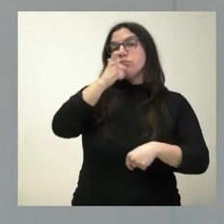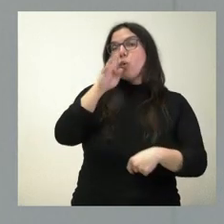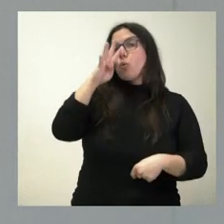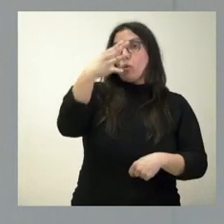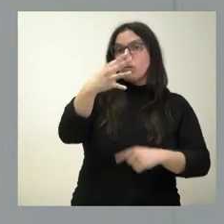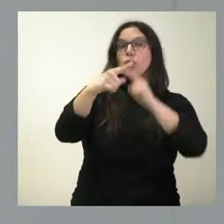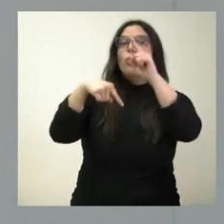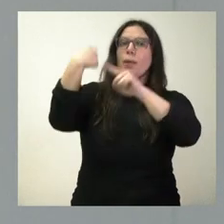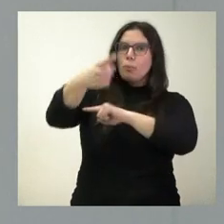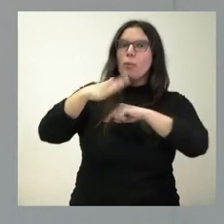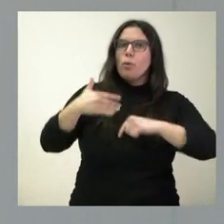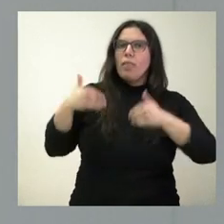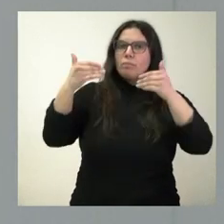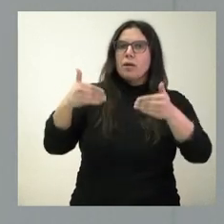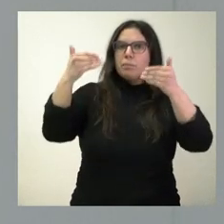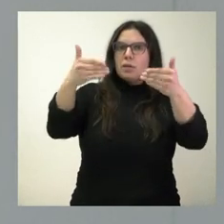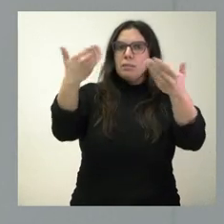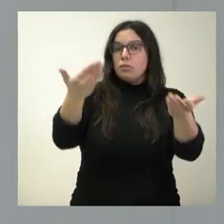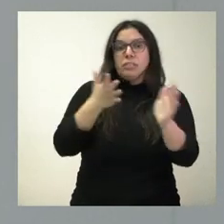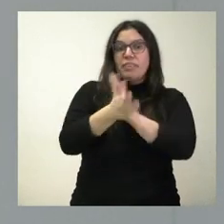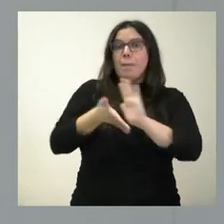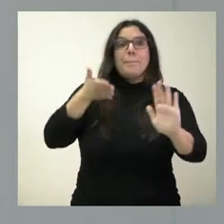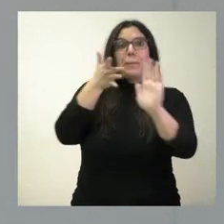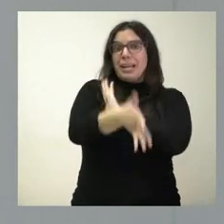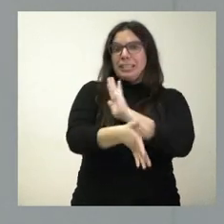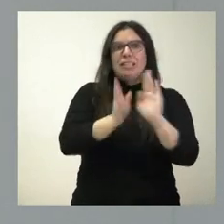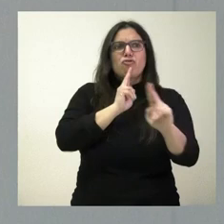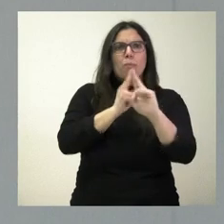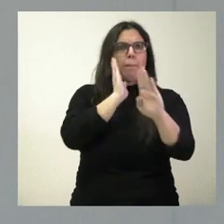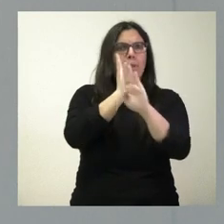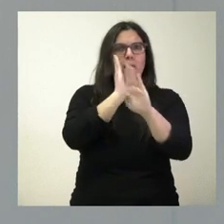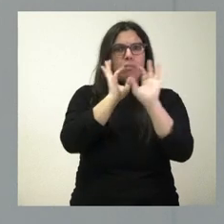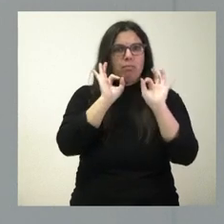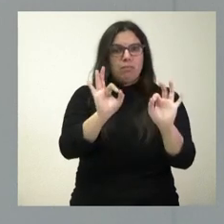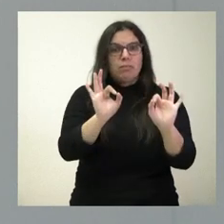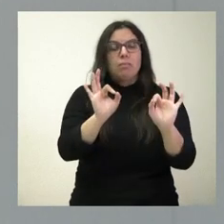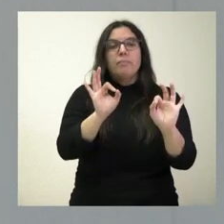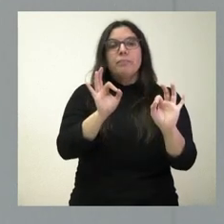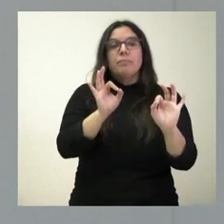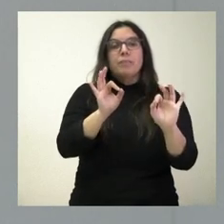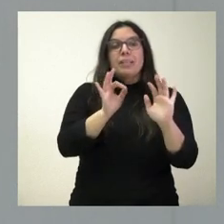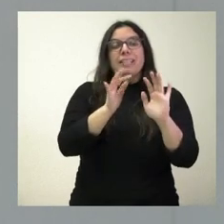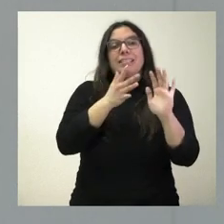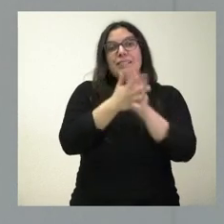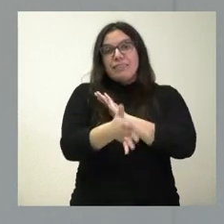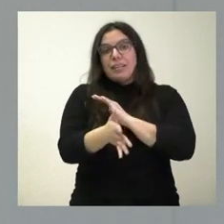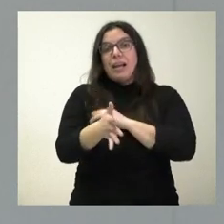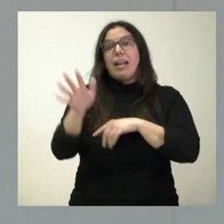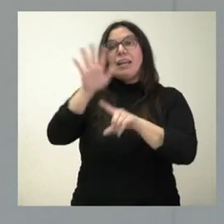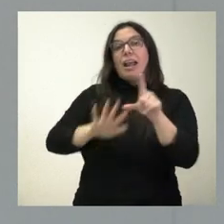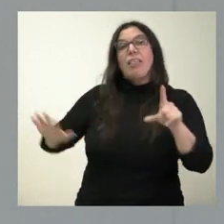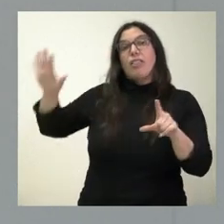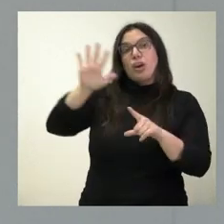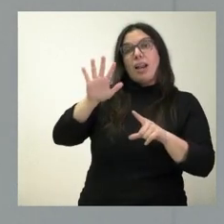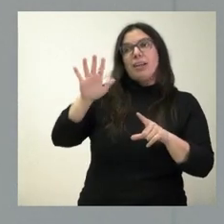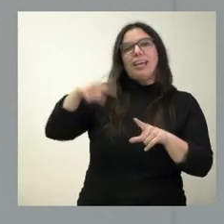años sucesivos y, por tanto, tiene un carácter permanente. No se tiene el mismo criterio que a nivel nacional, que saben